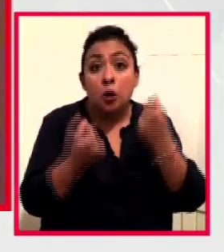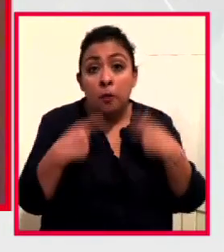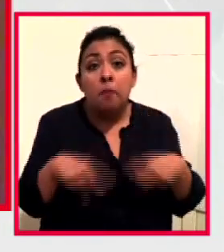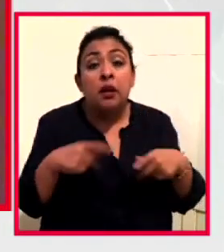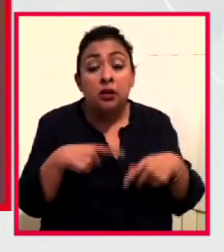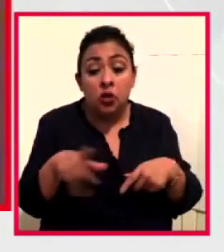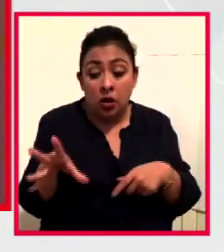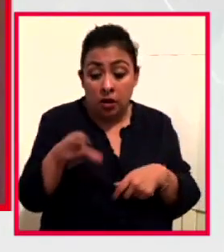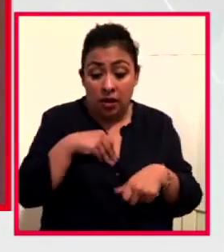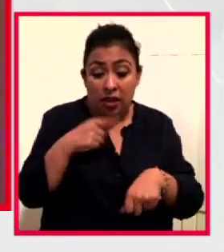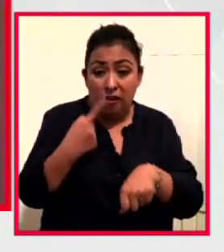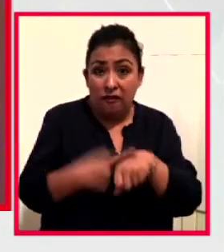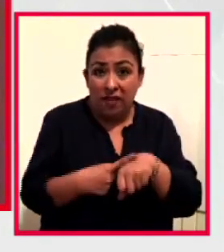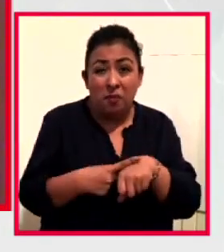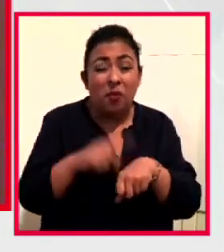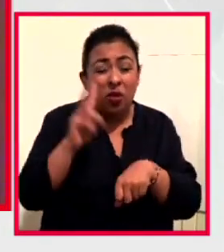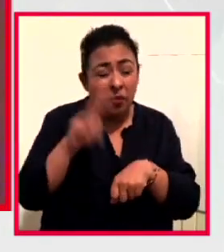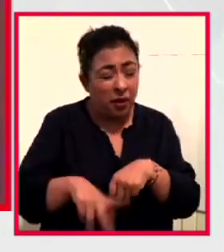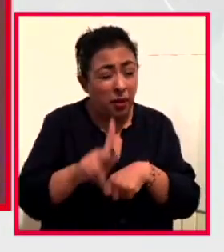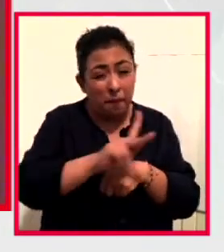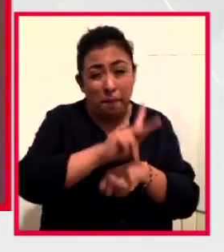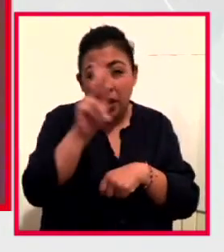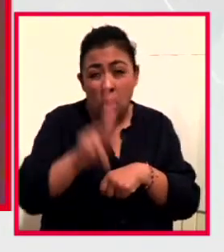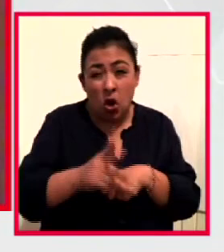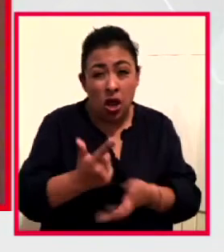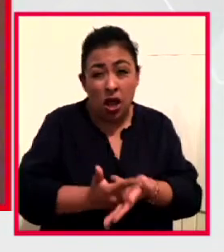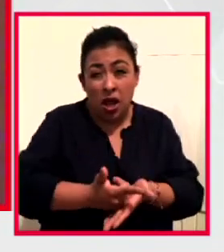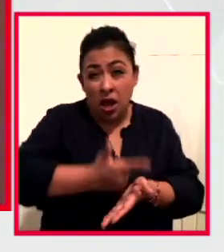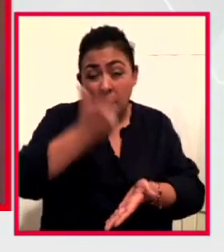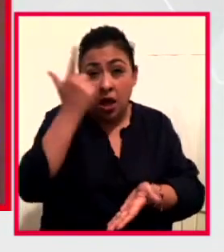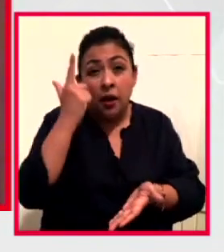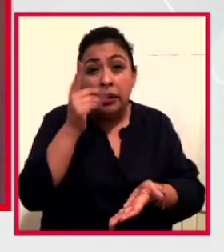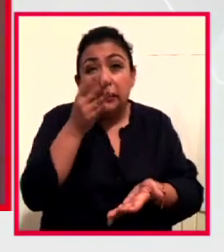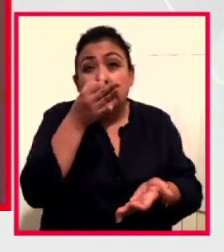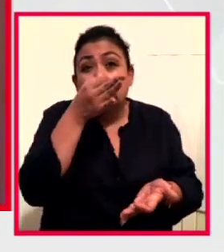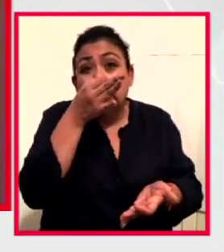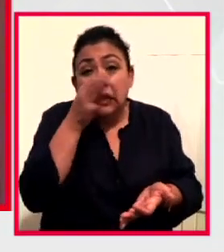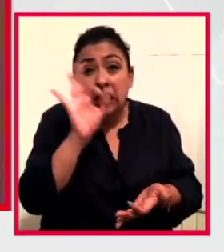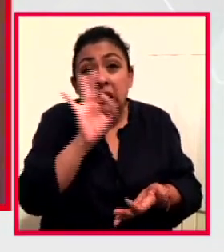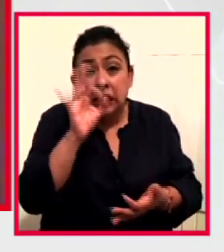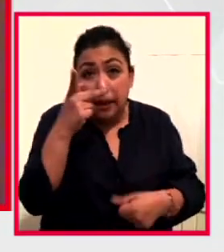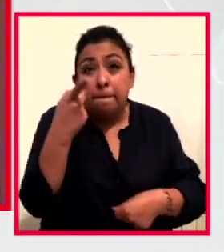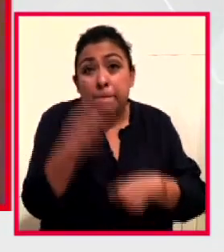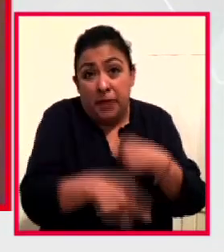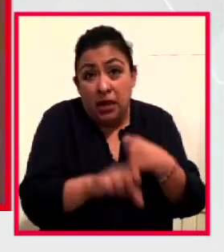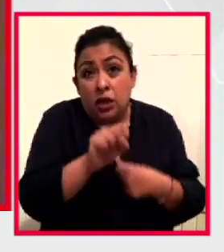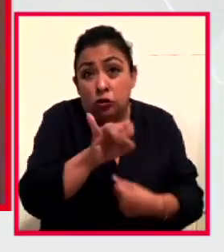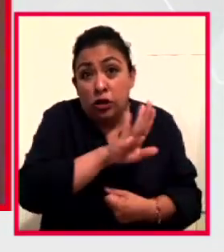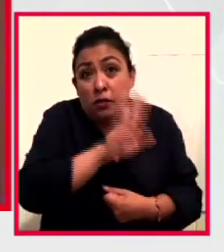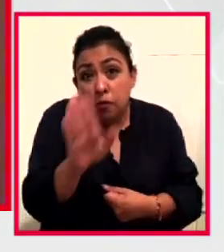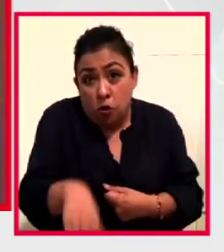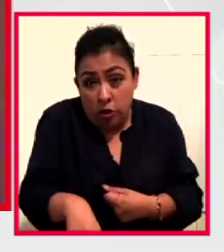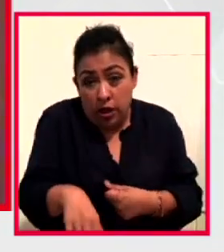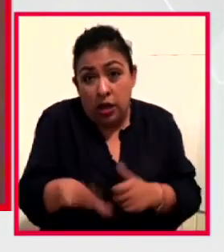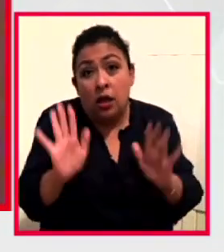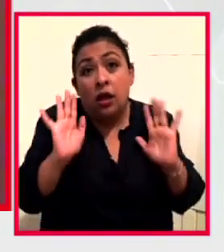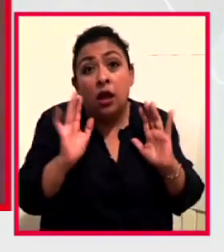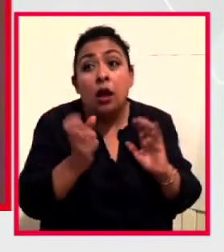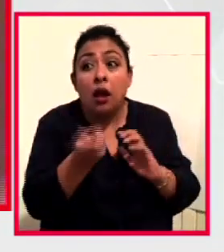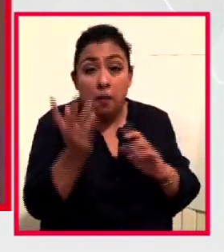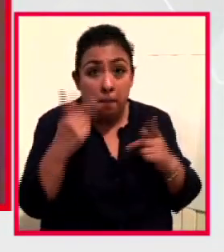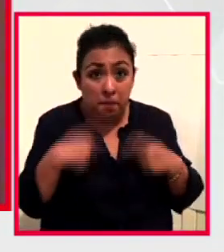enfermedad con muchas complicaciones en donde realmente su vida está en riesgo, y hay personas que han estado